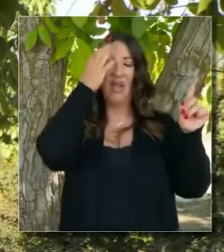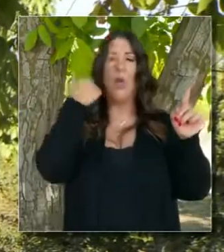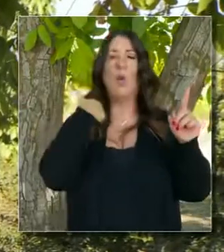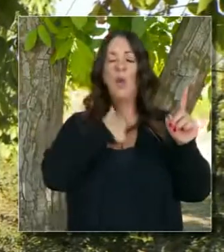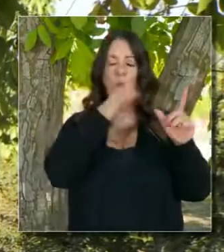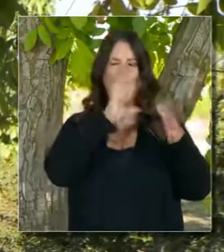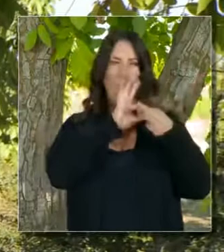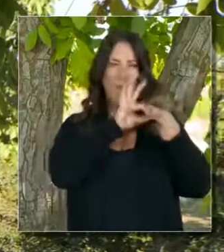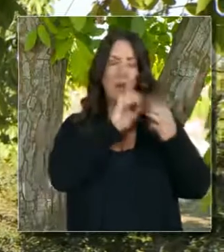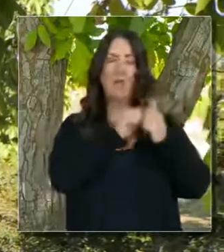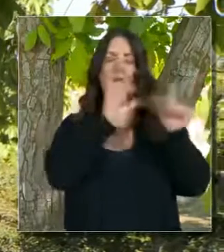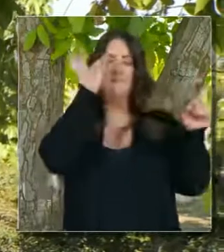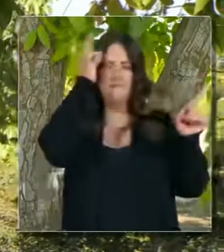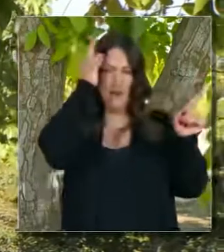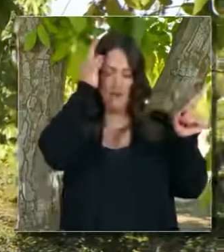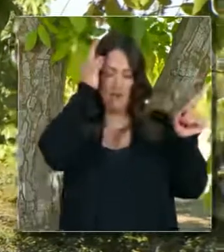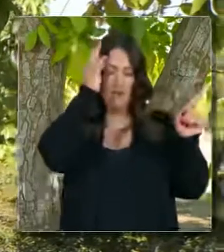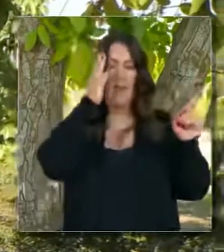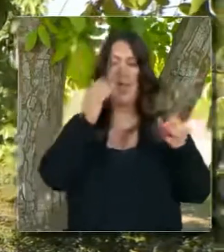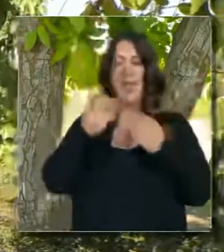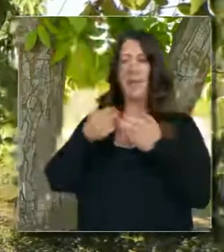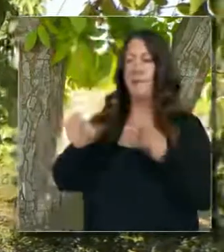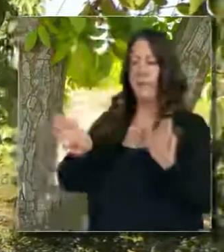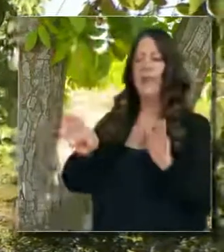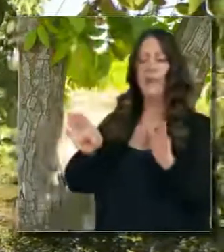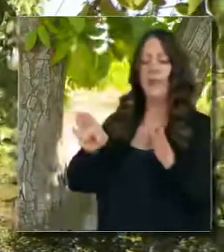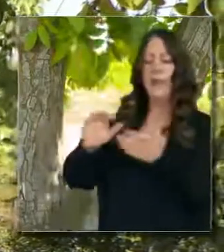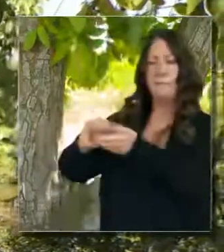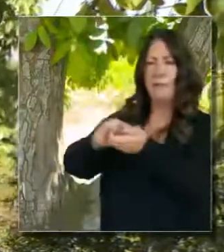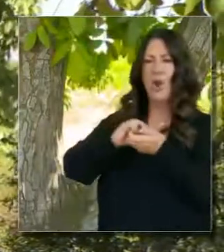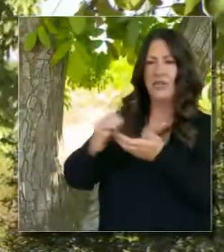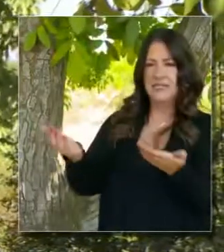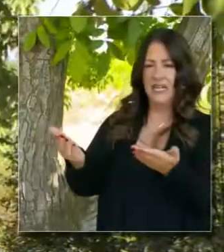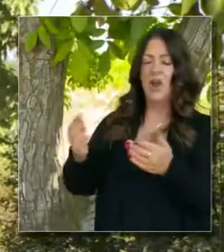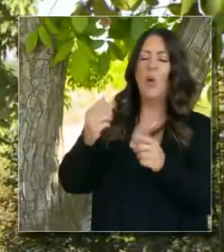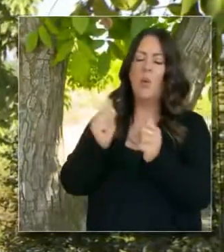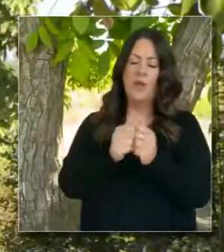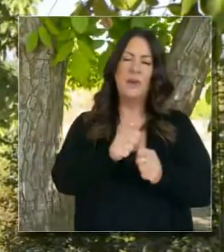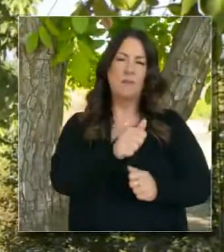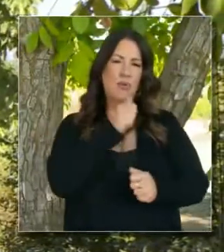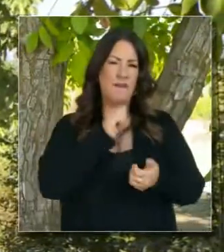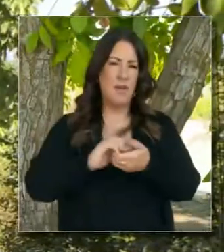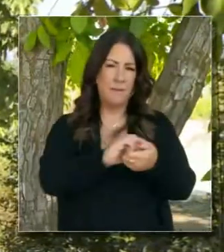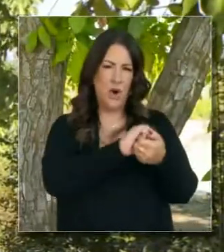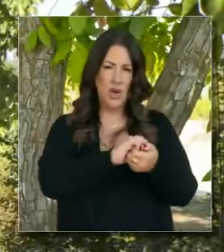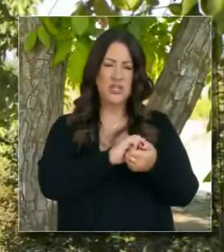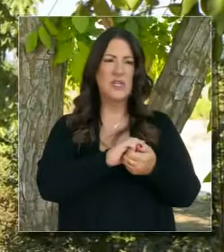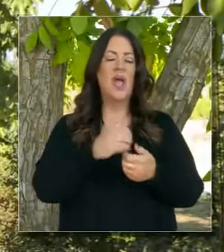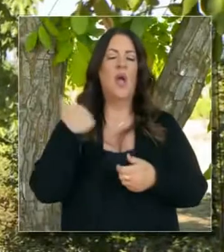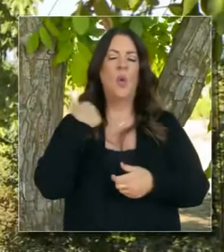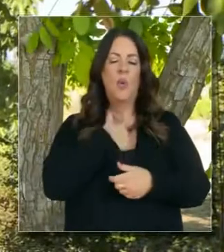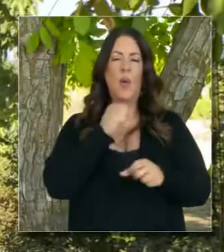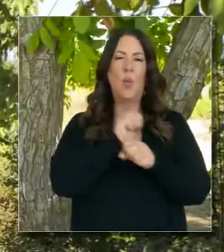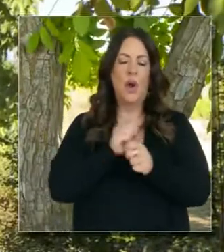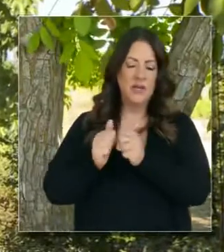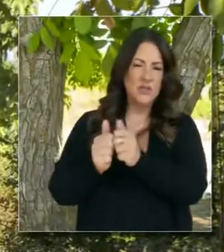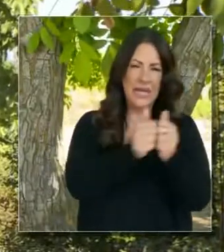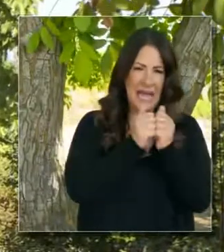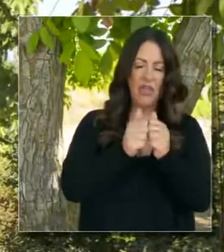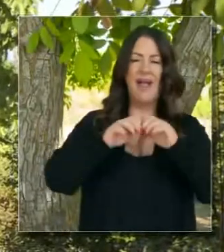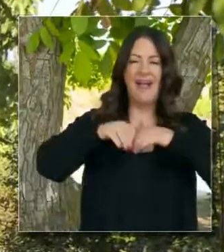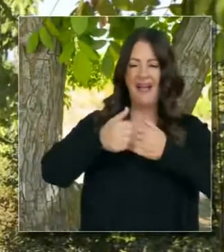federales, o parques federales y estatales. Seguiremos trabajando con nuestros socios comerciales y federales y también los locales para seguir